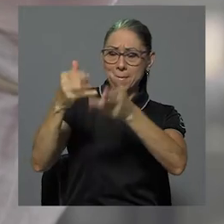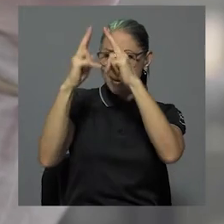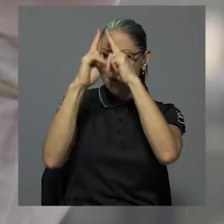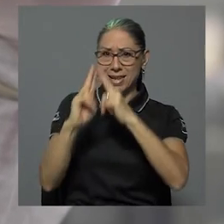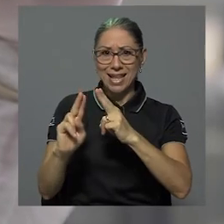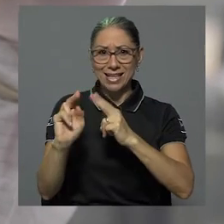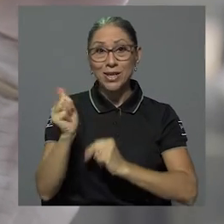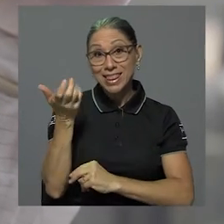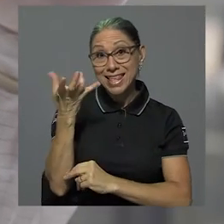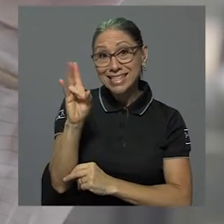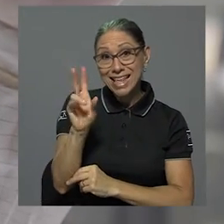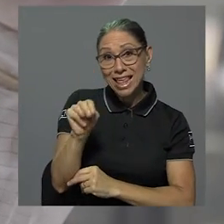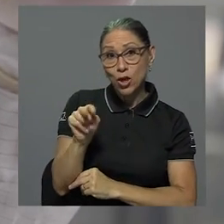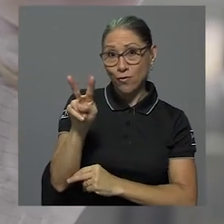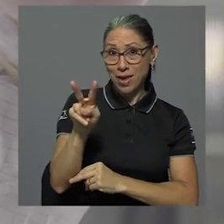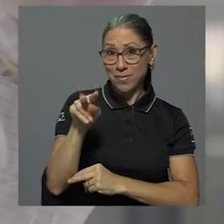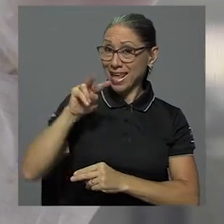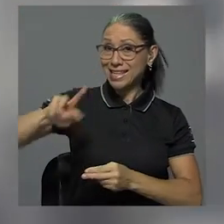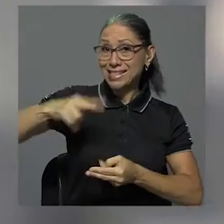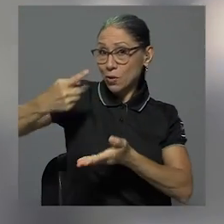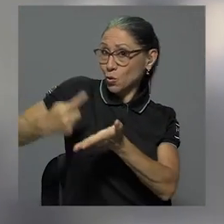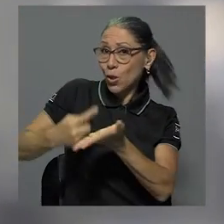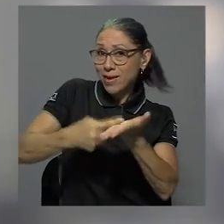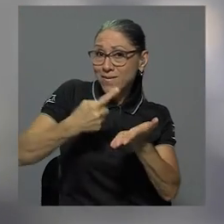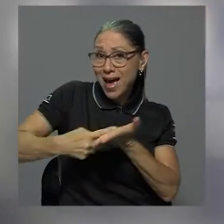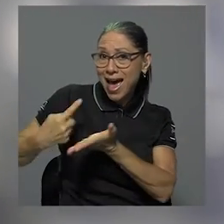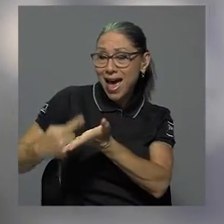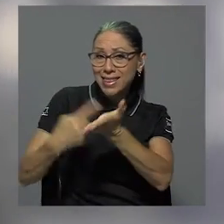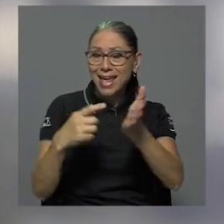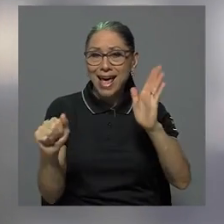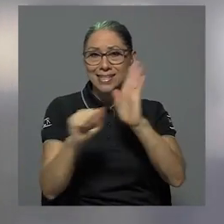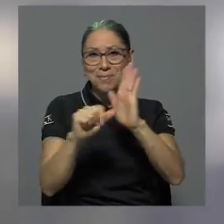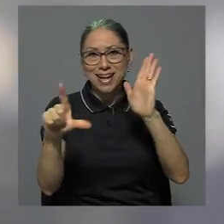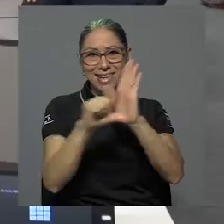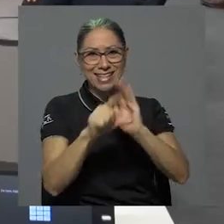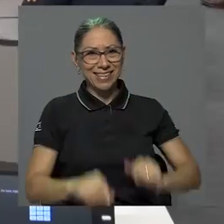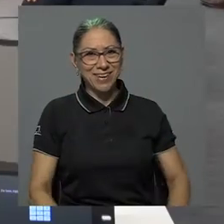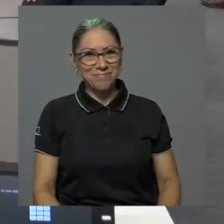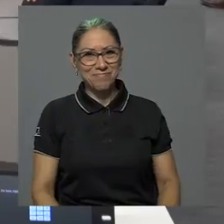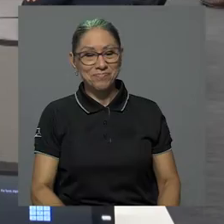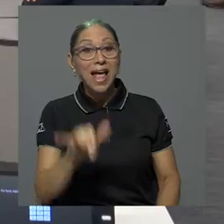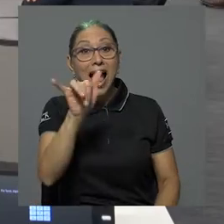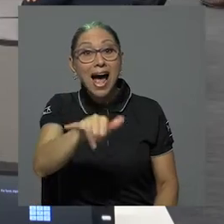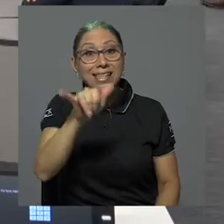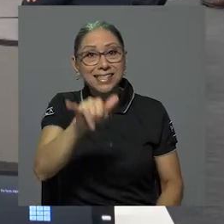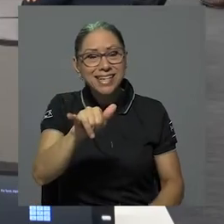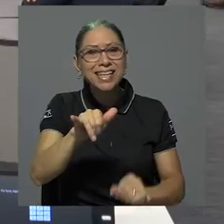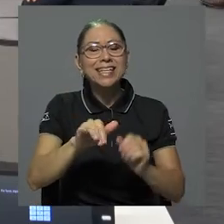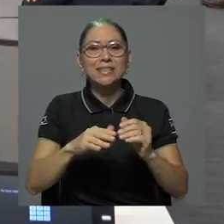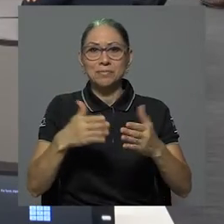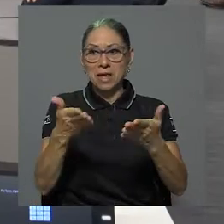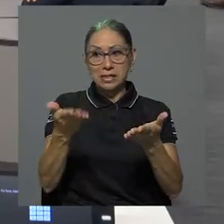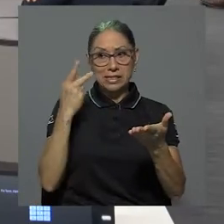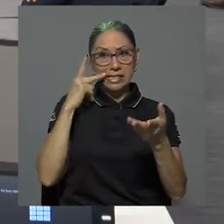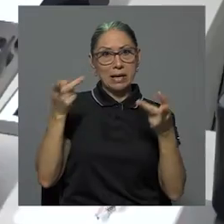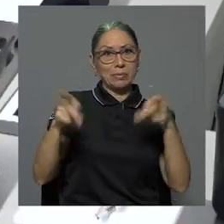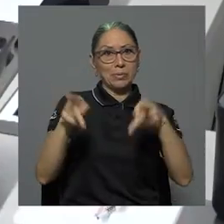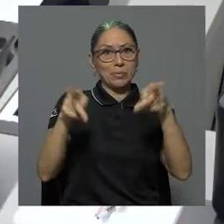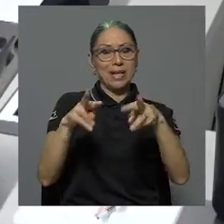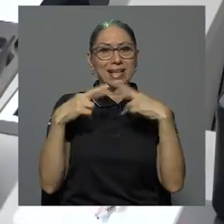este 17 de noviembre en segundo debate por la Asamblea Legislativa. Así se desarrolló la sesión.